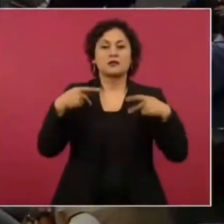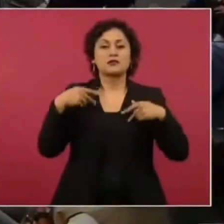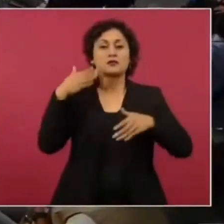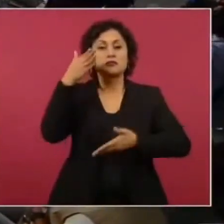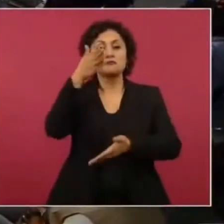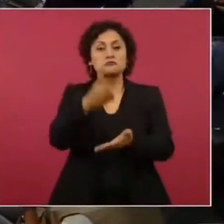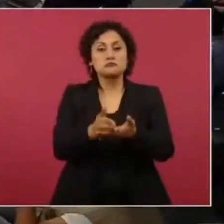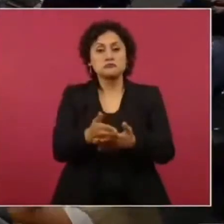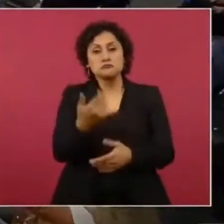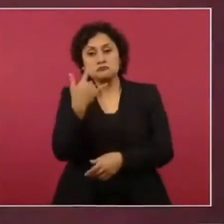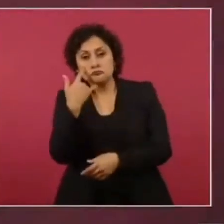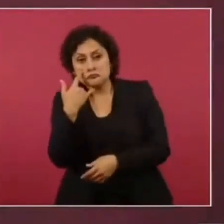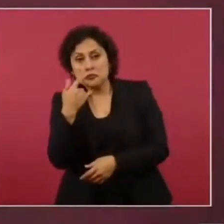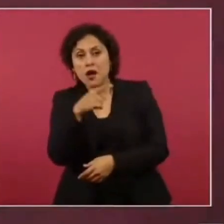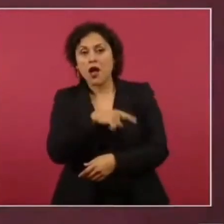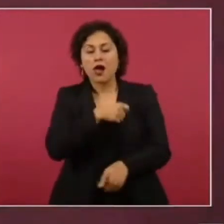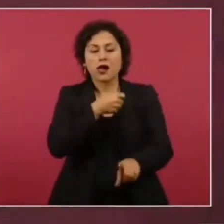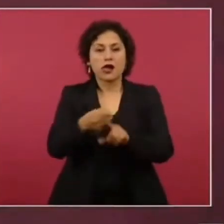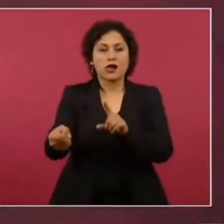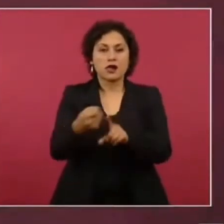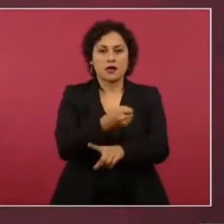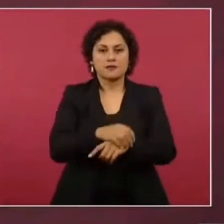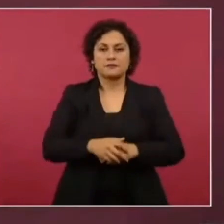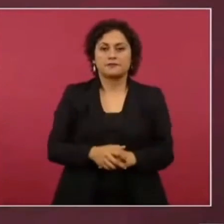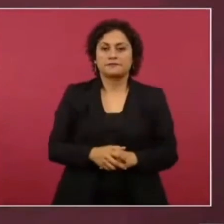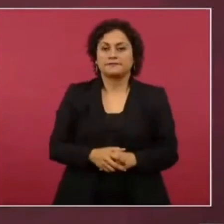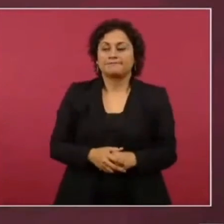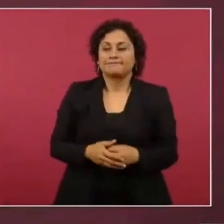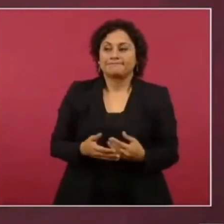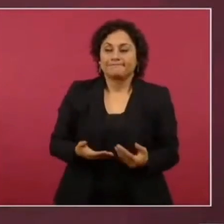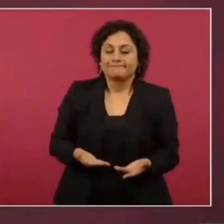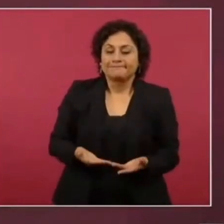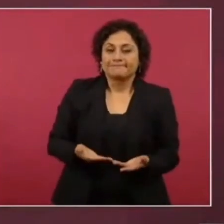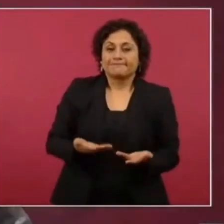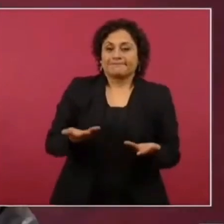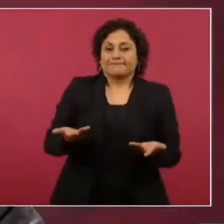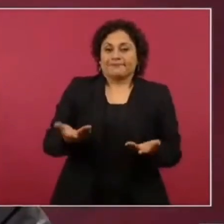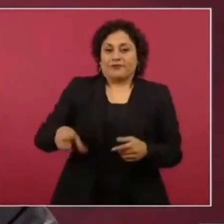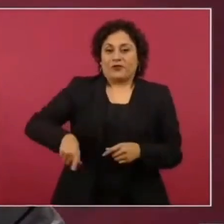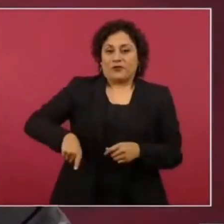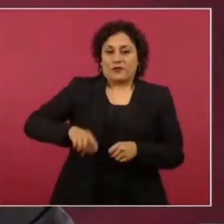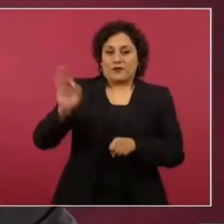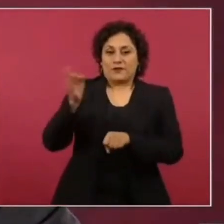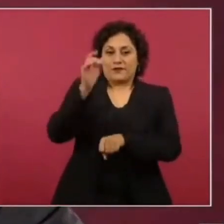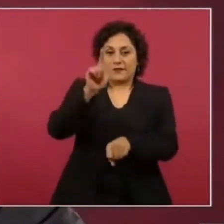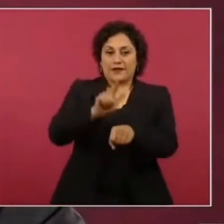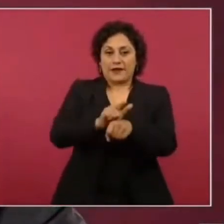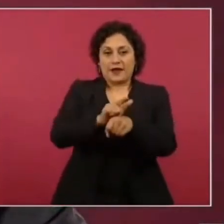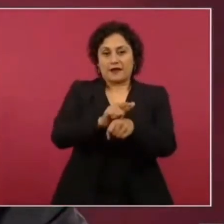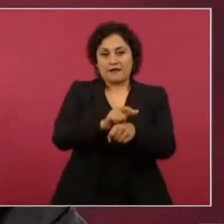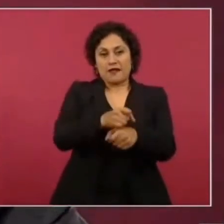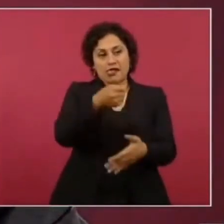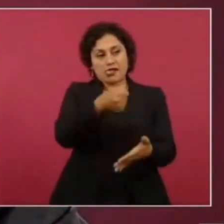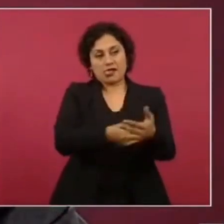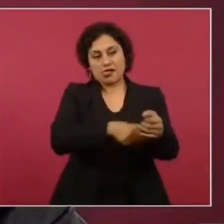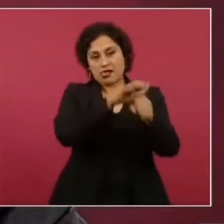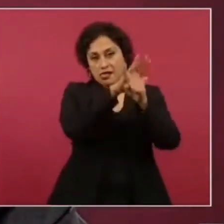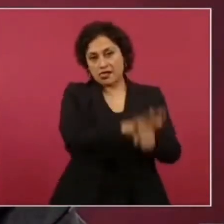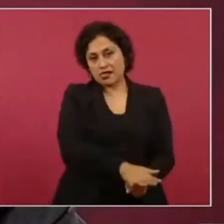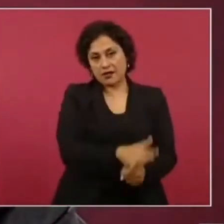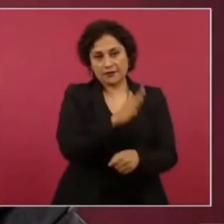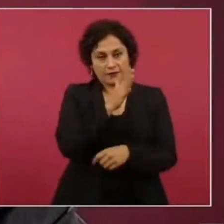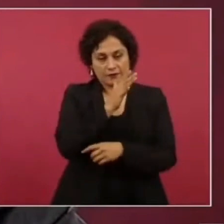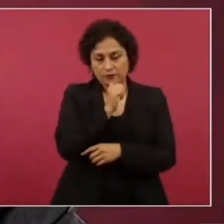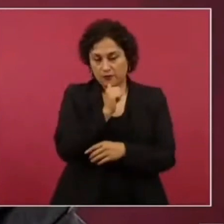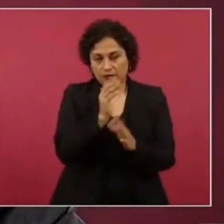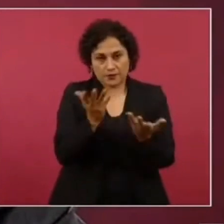no es un gobierno federal que tenga por divisa el presionar a nadie. Sí creemos que tiene